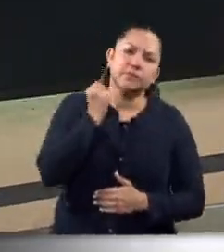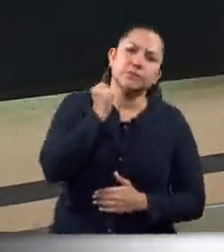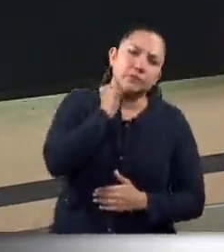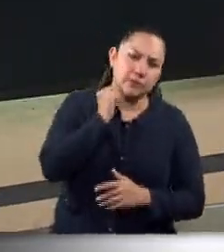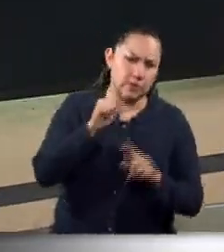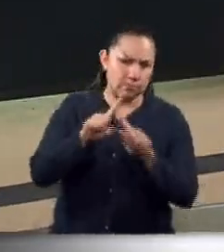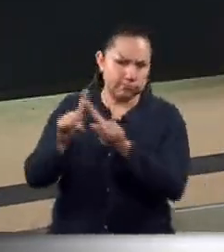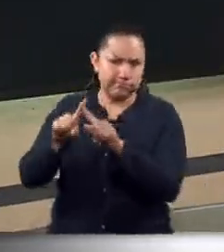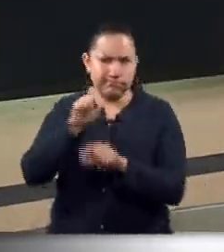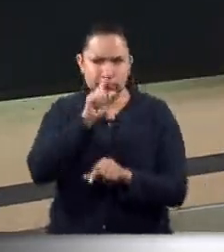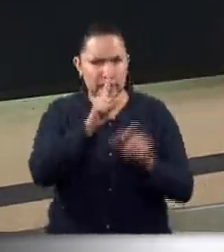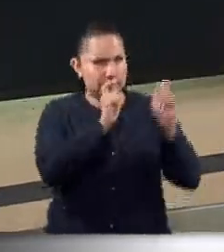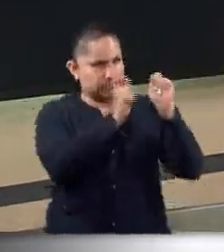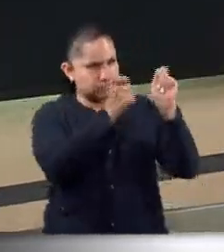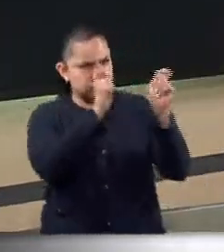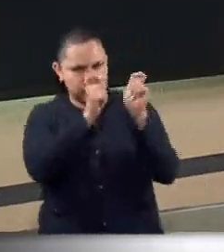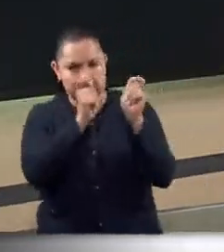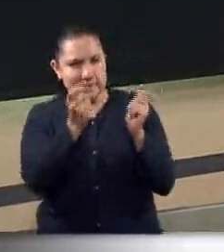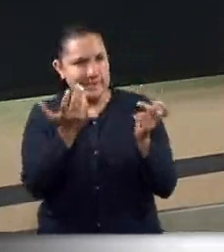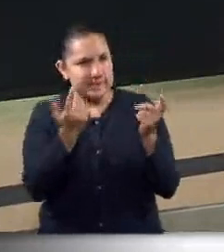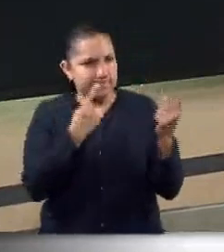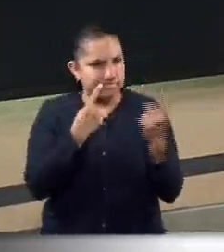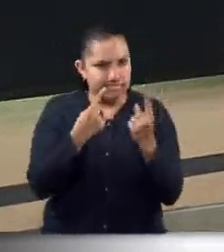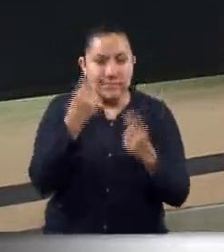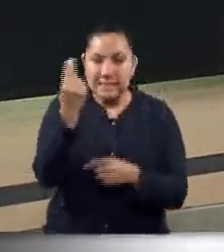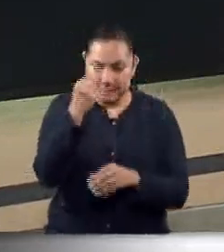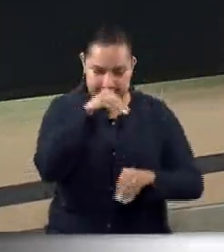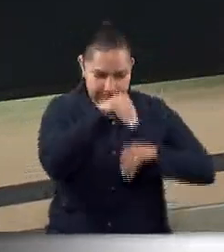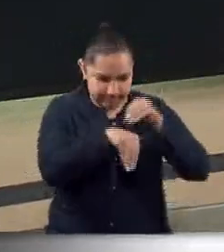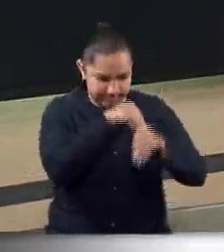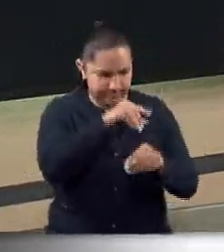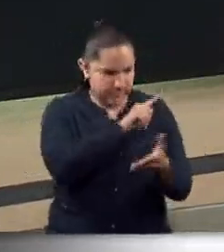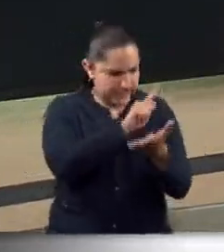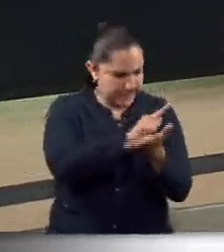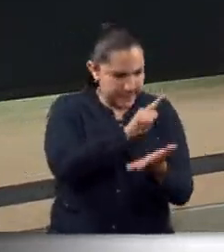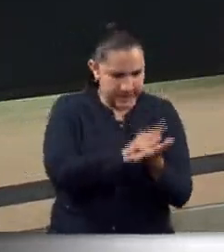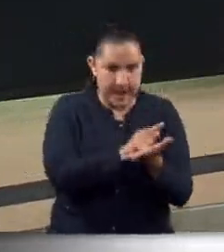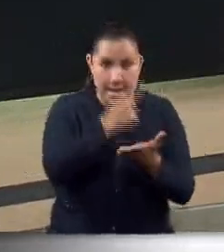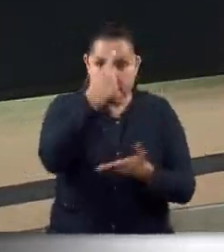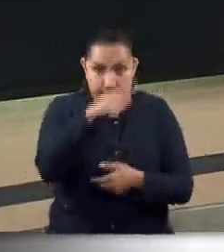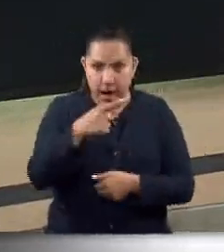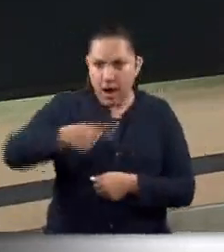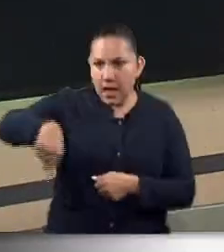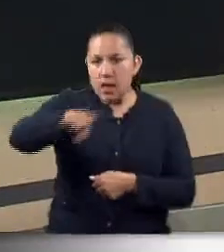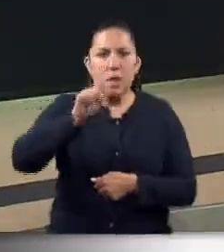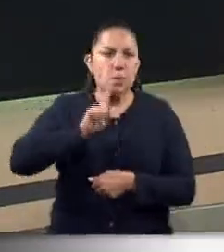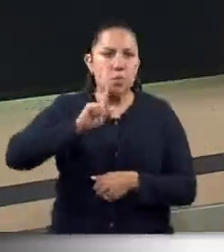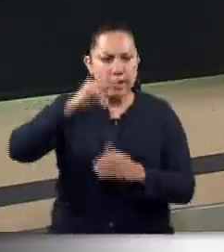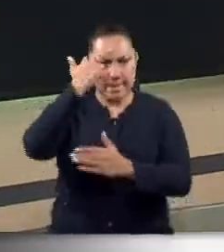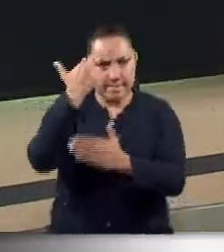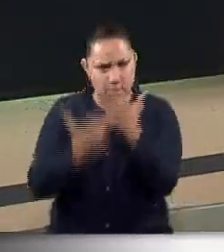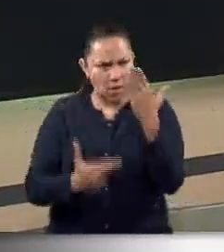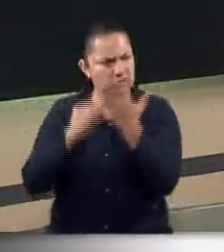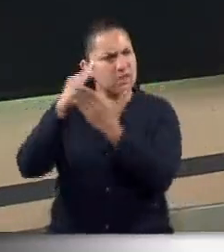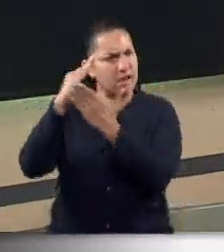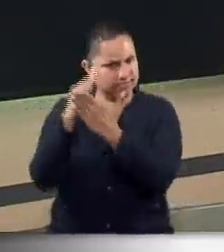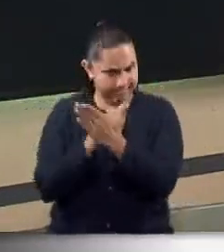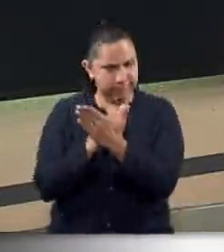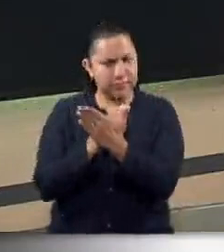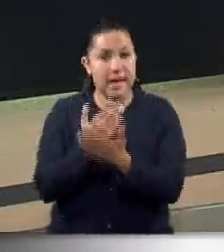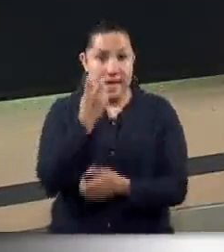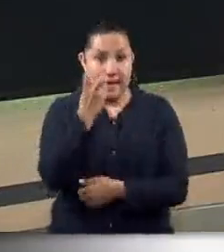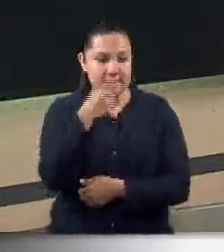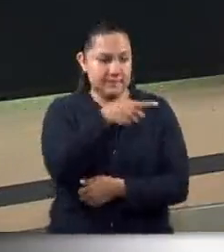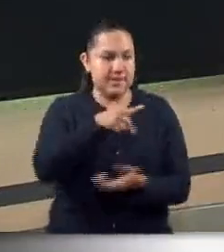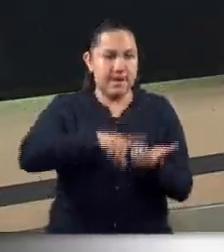públicas que garanticen la erradicación de la violencia hacia las mujeres. Así lo señalaron en un foro realizado en el Senado de la República. Vamos